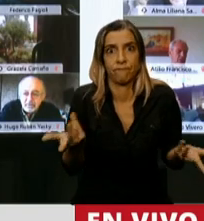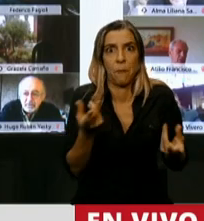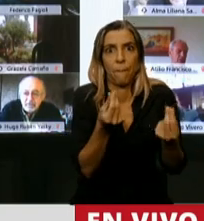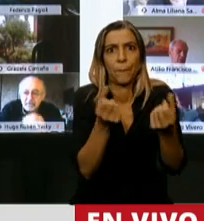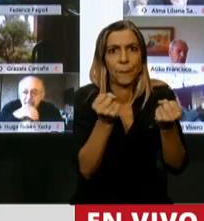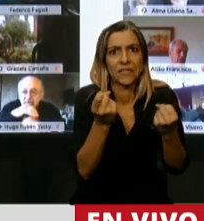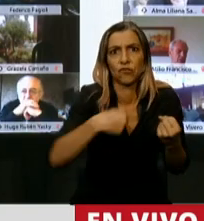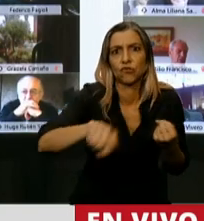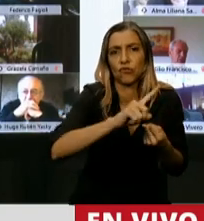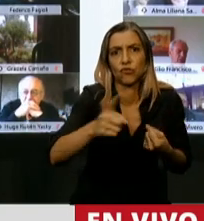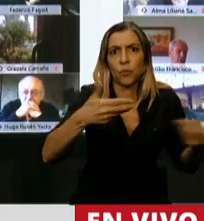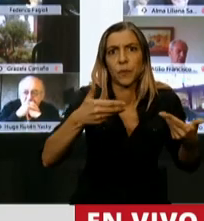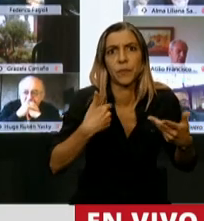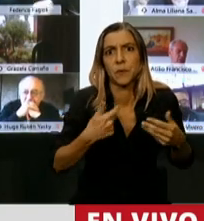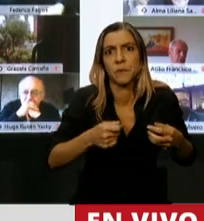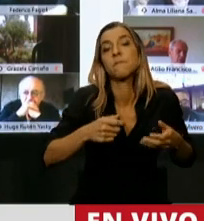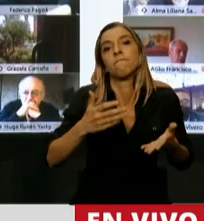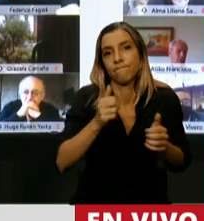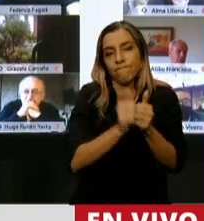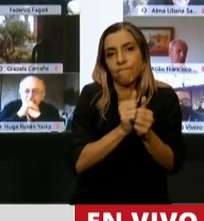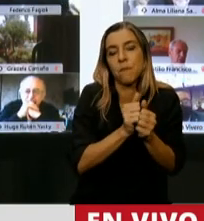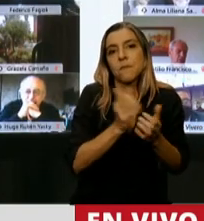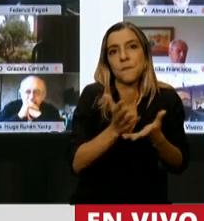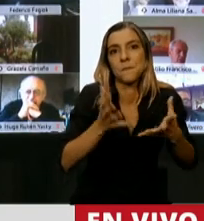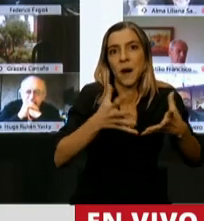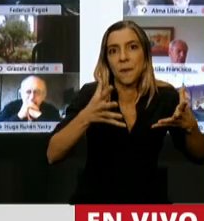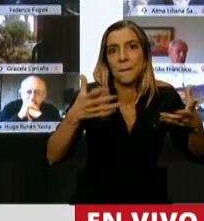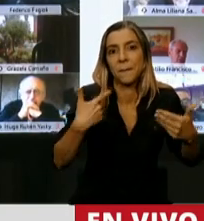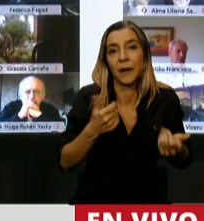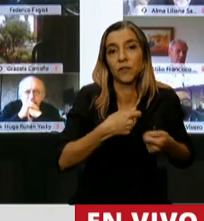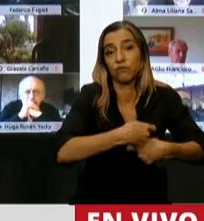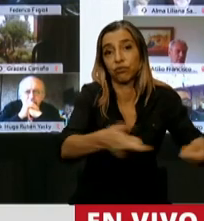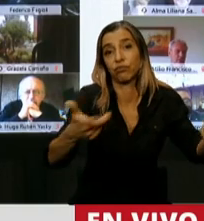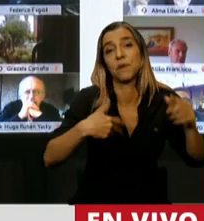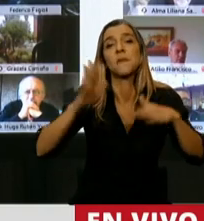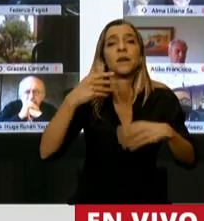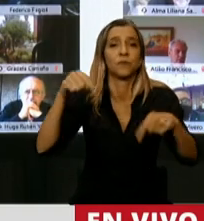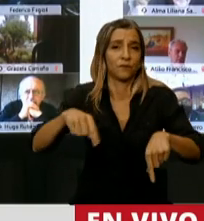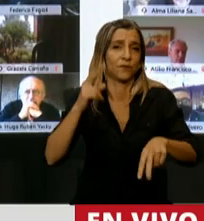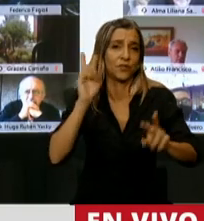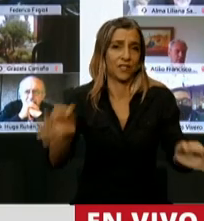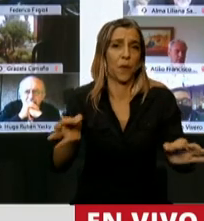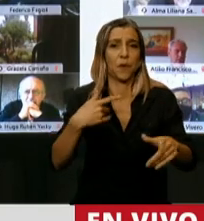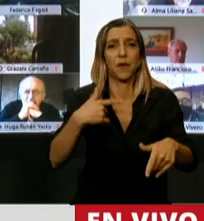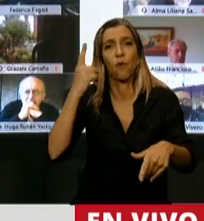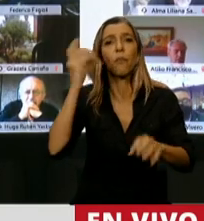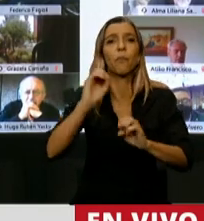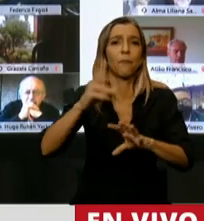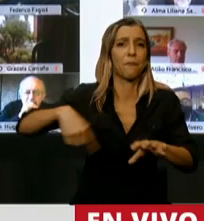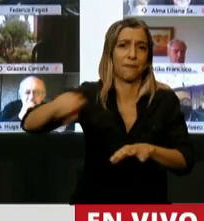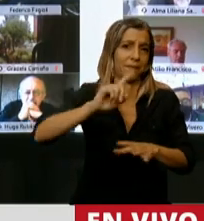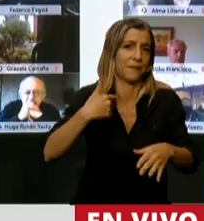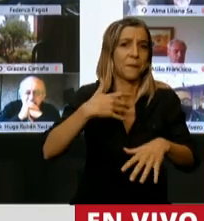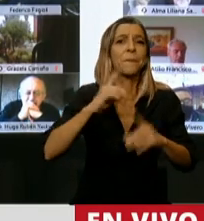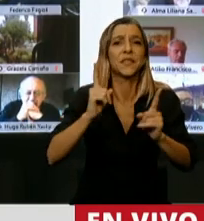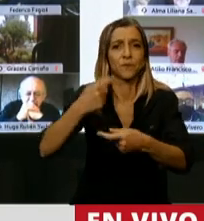pesos que hay en la Argentina, menos en este marco de desconfianza que vemos todos los días en los mercados, tenemos el mismo riesgo país que teníamos